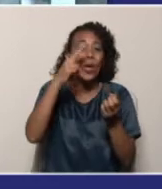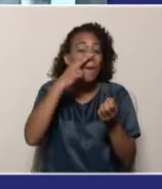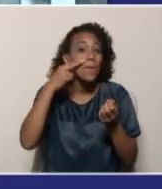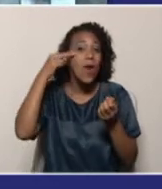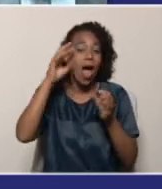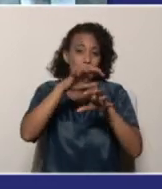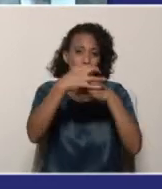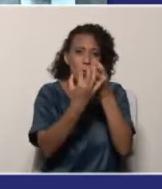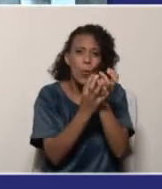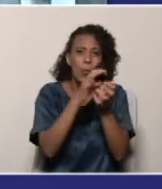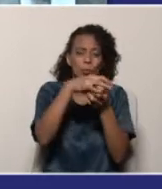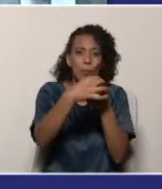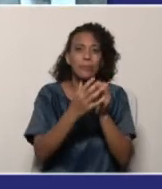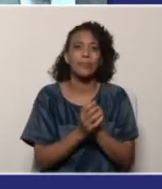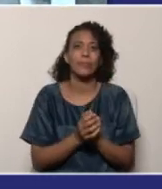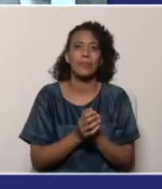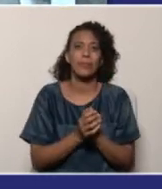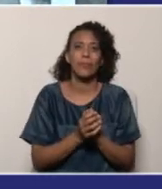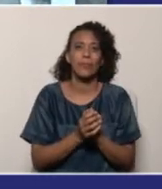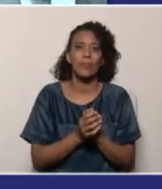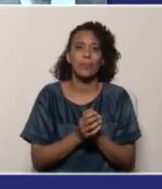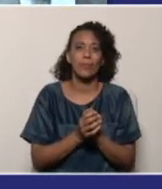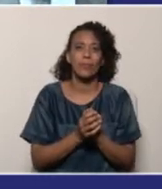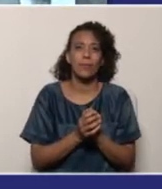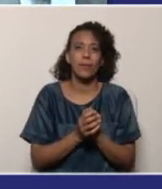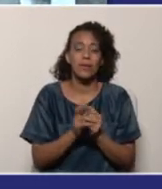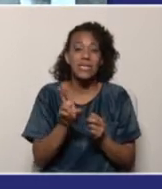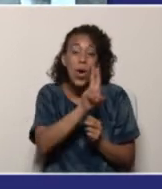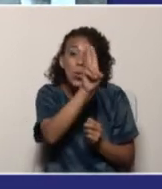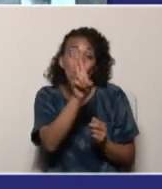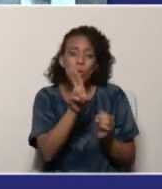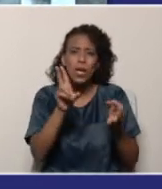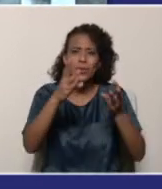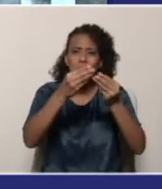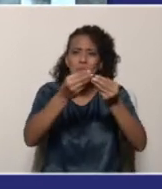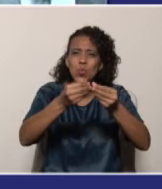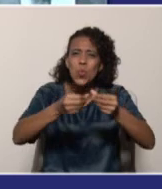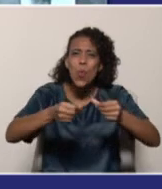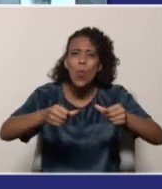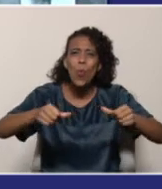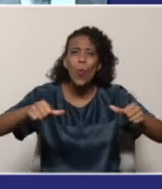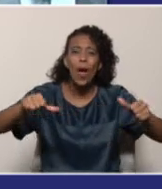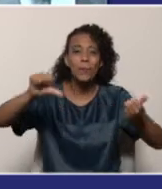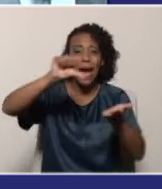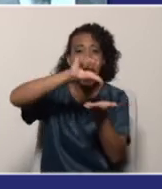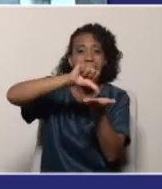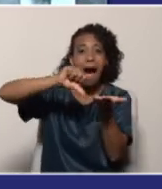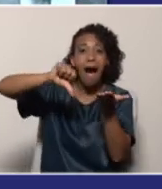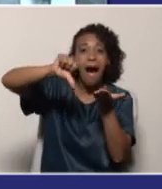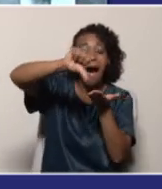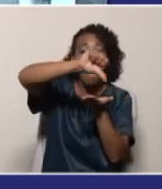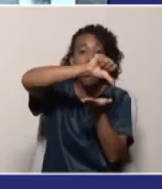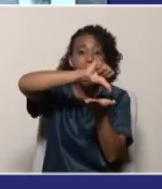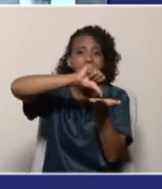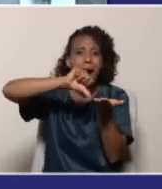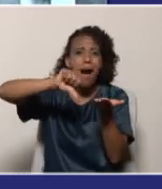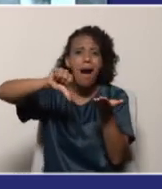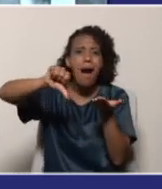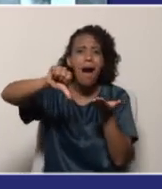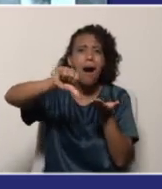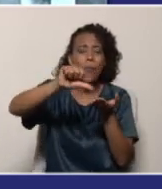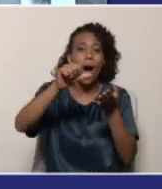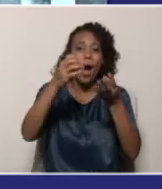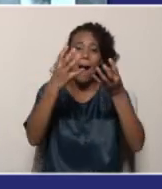El CO2 que nosotros expulsamos se disuelve. Se disuelve parcialmente en el agua y es capaz de acidificar una solución